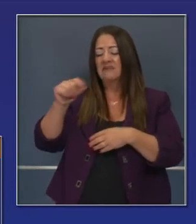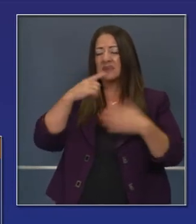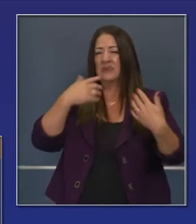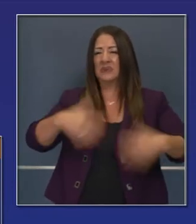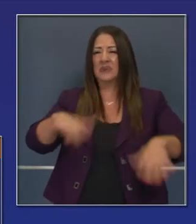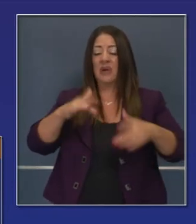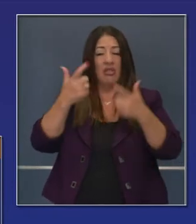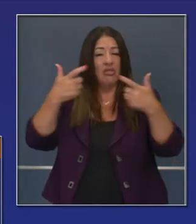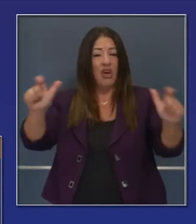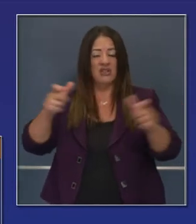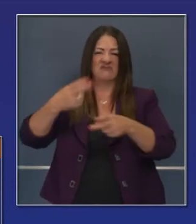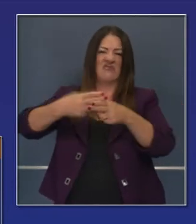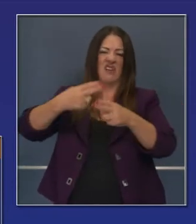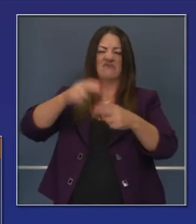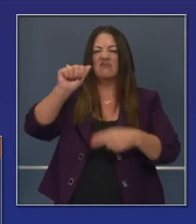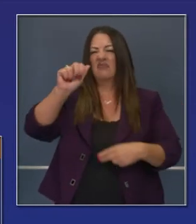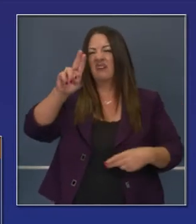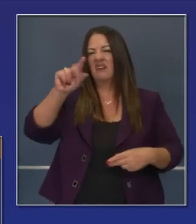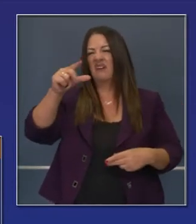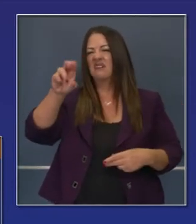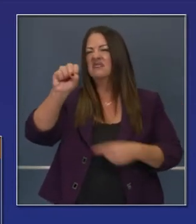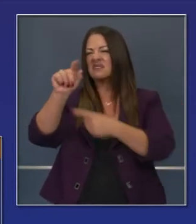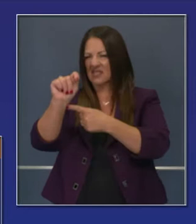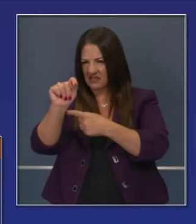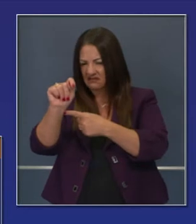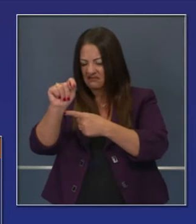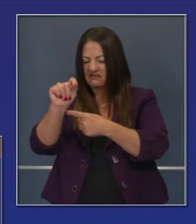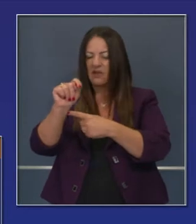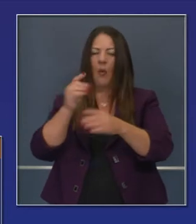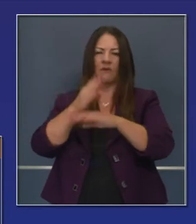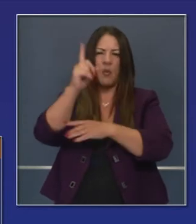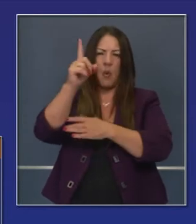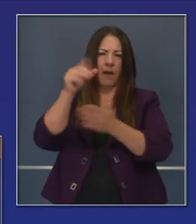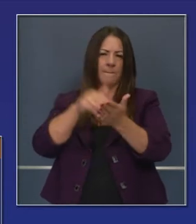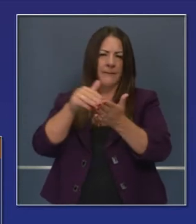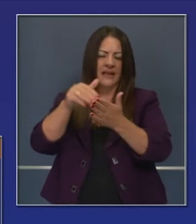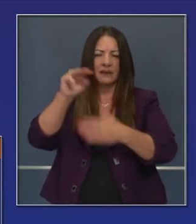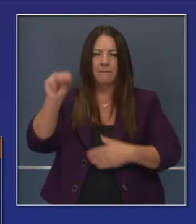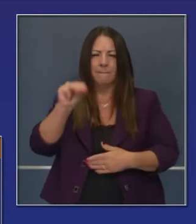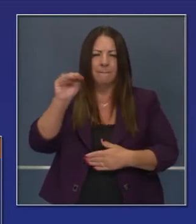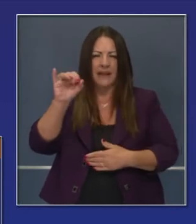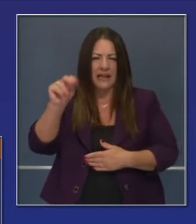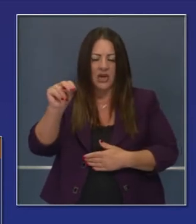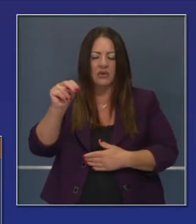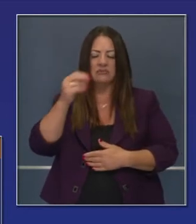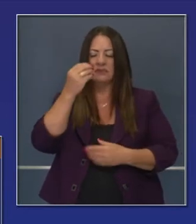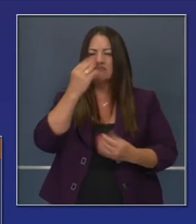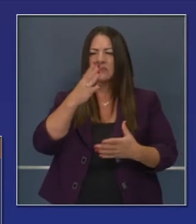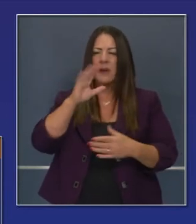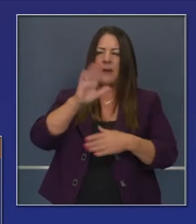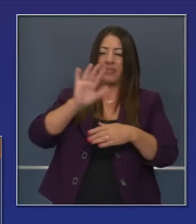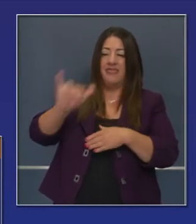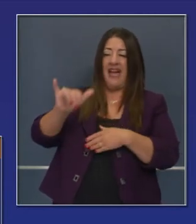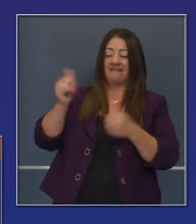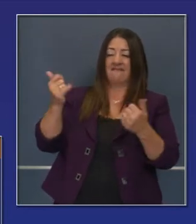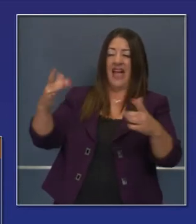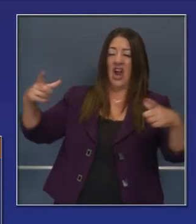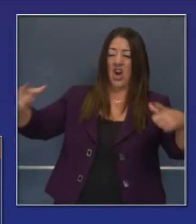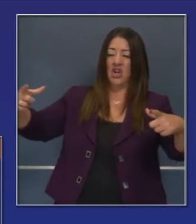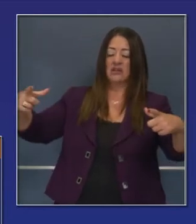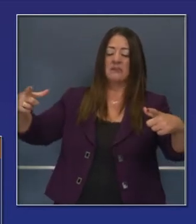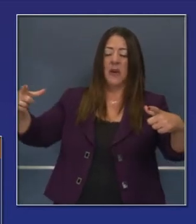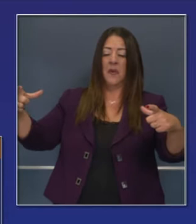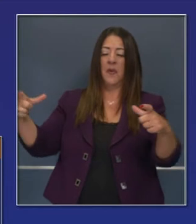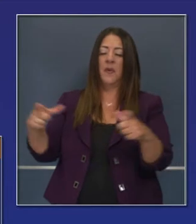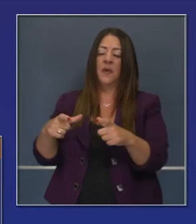en el 2020, el más grande, el complejo August, más de un millón de acres. La semana pasada les informamos de la contención del 2%,